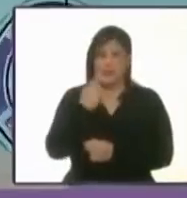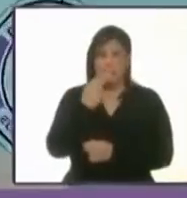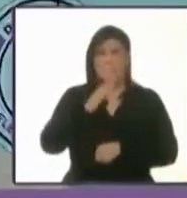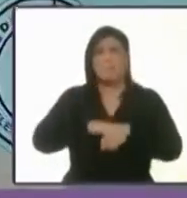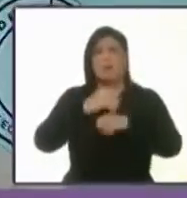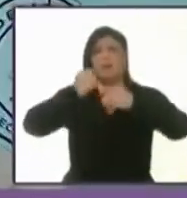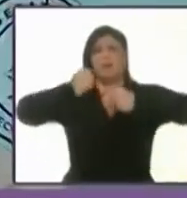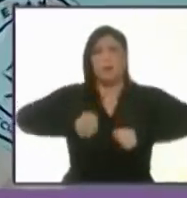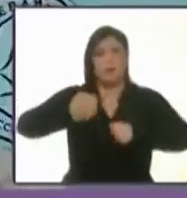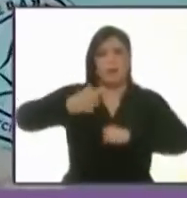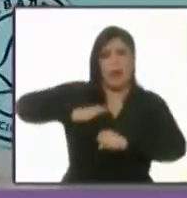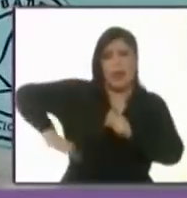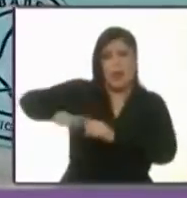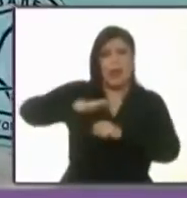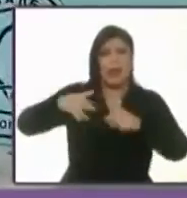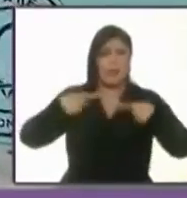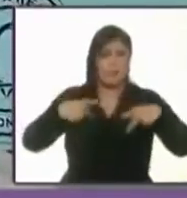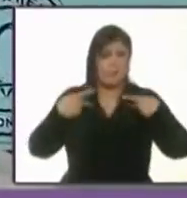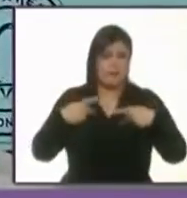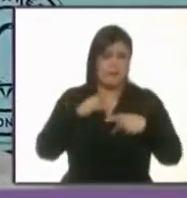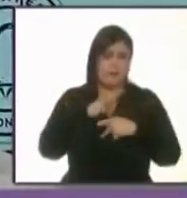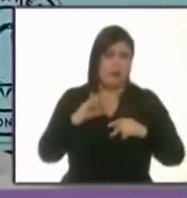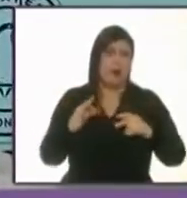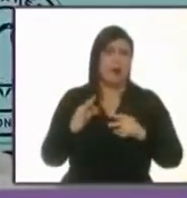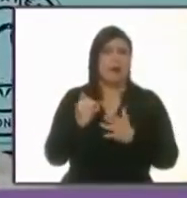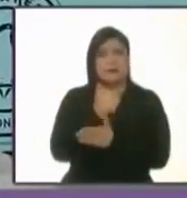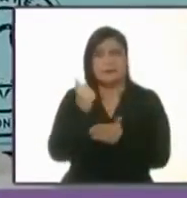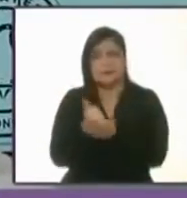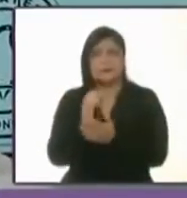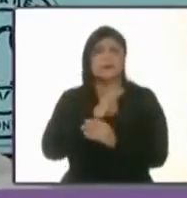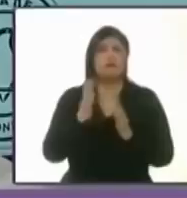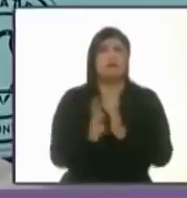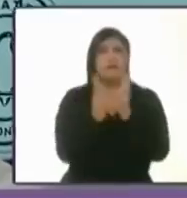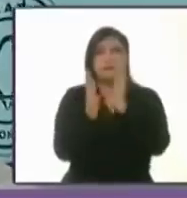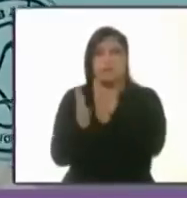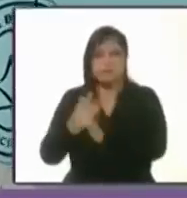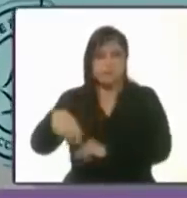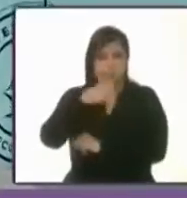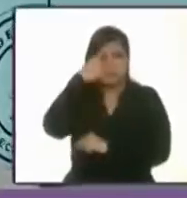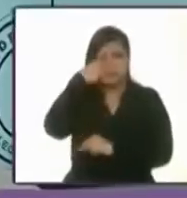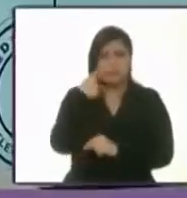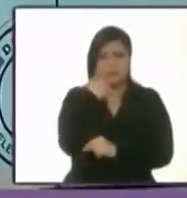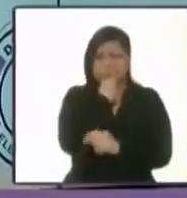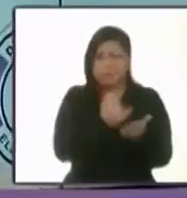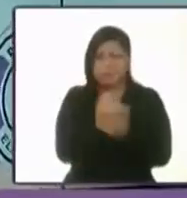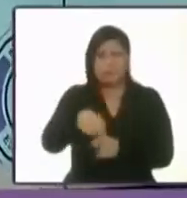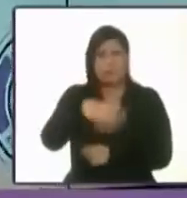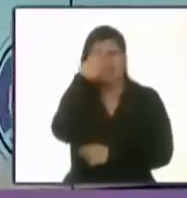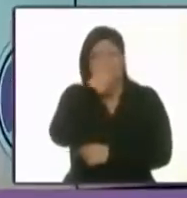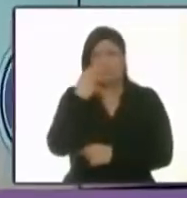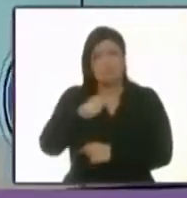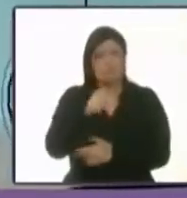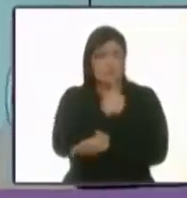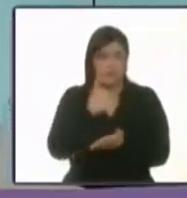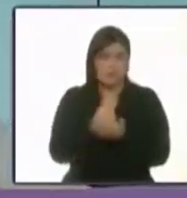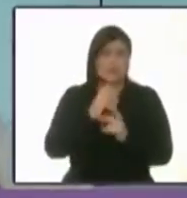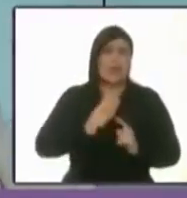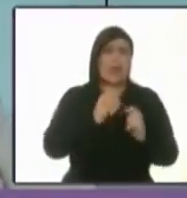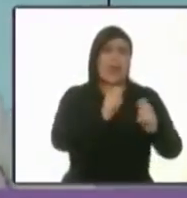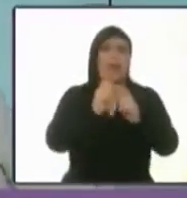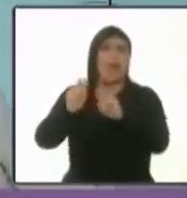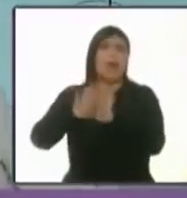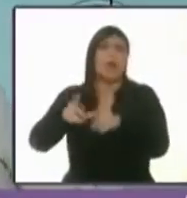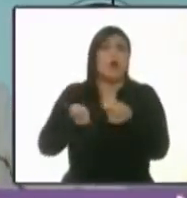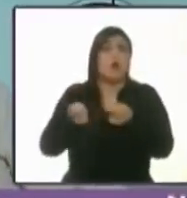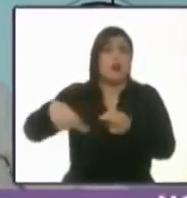al ciudadano y participe en la toma de decisiones de esta hermosa ciudad. Ya no dejemos el control